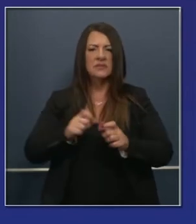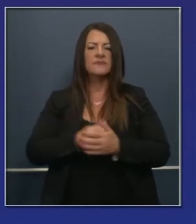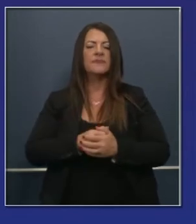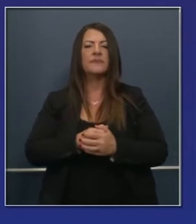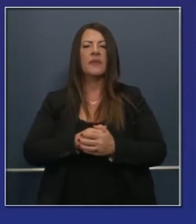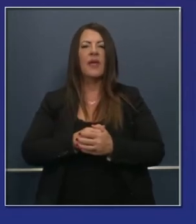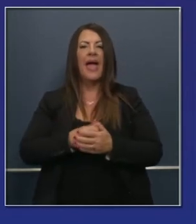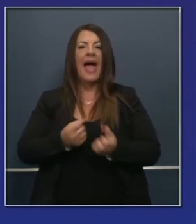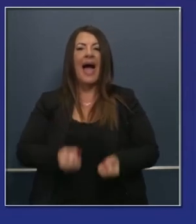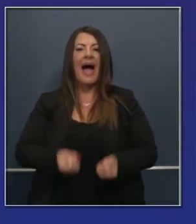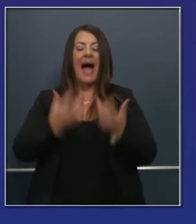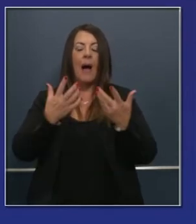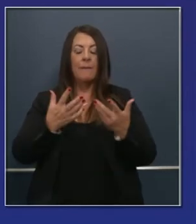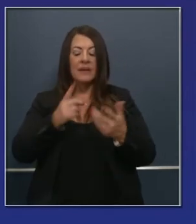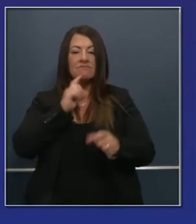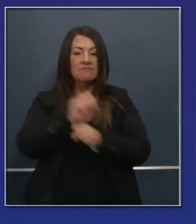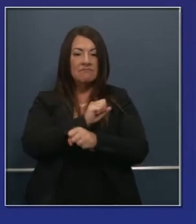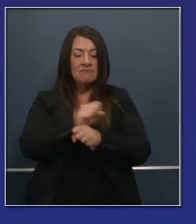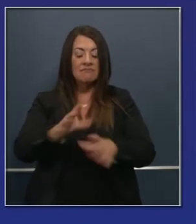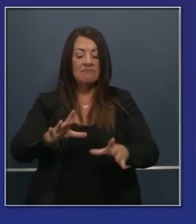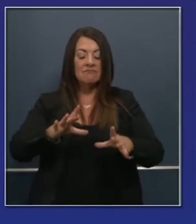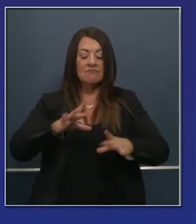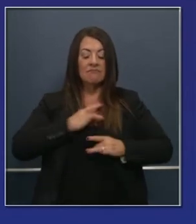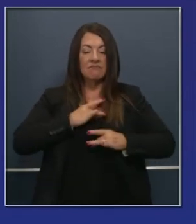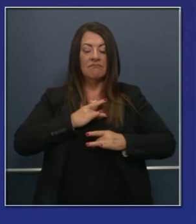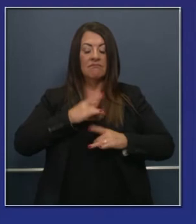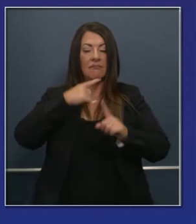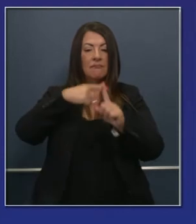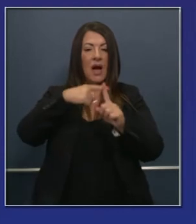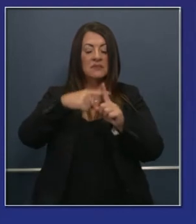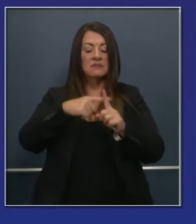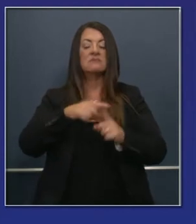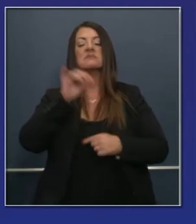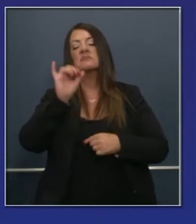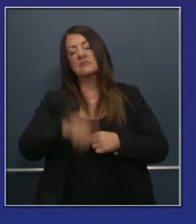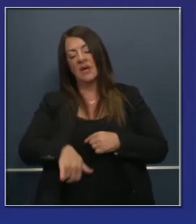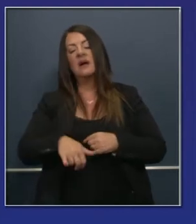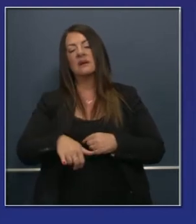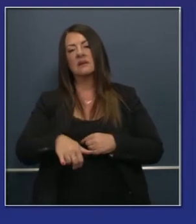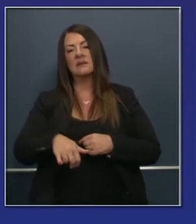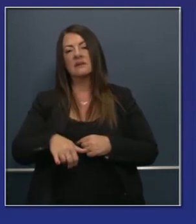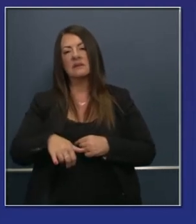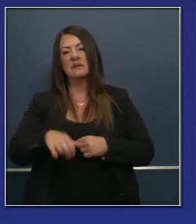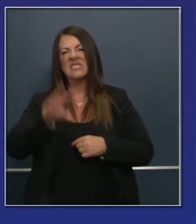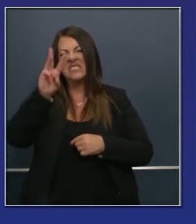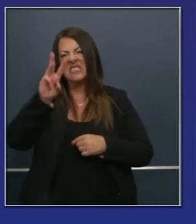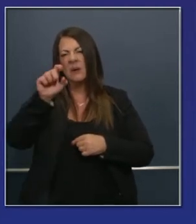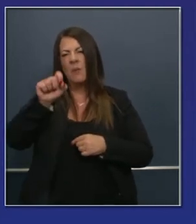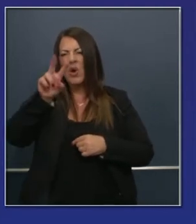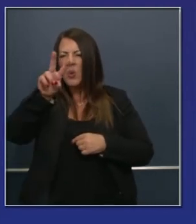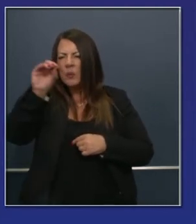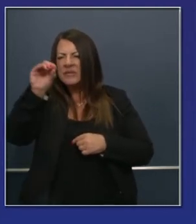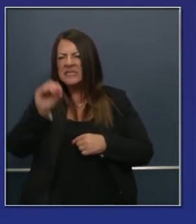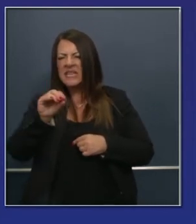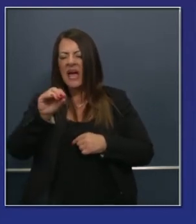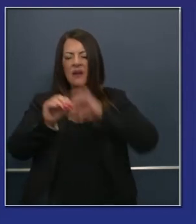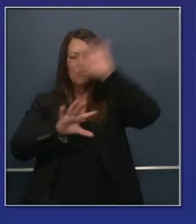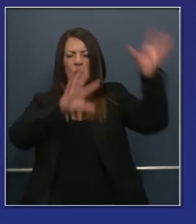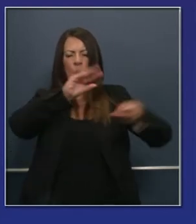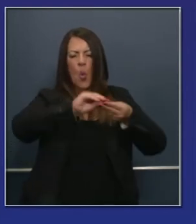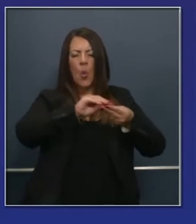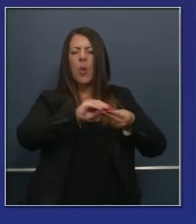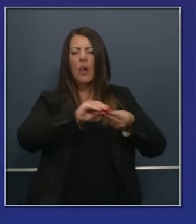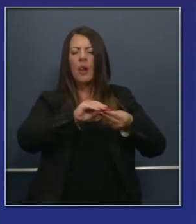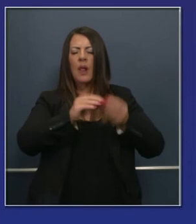tasa de positividad, o sea, el porcentaje de personas que aparecieron como positivos comparadas con el número total que recibió la prueba es 6.2%.